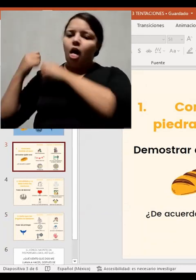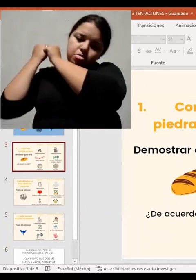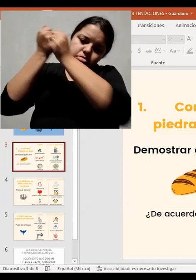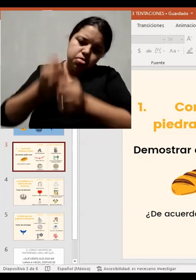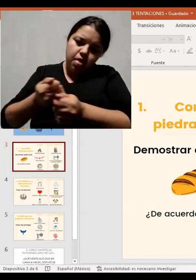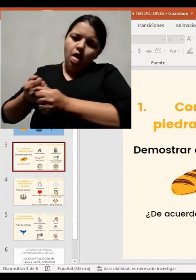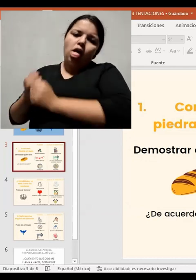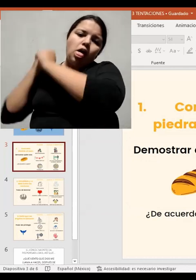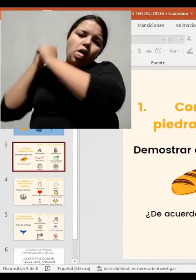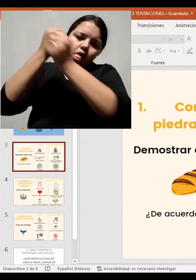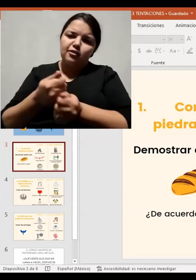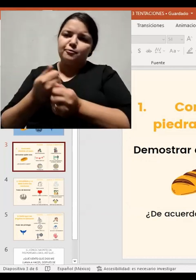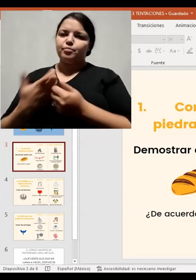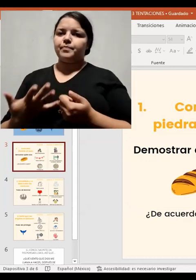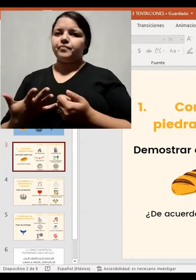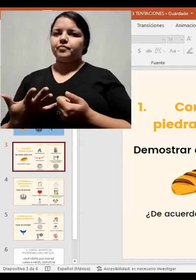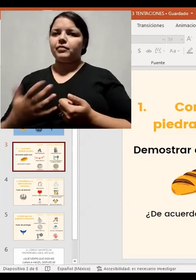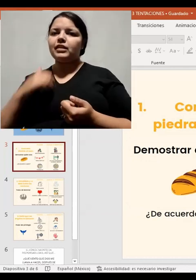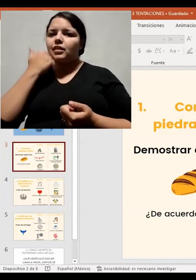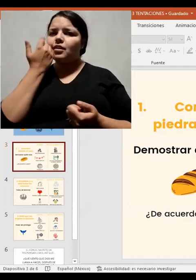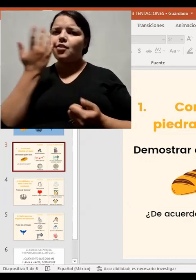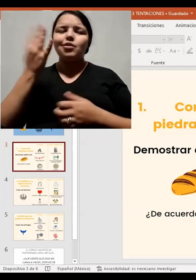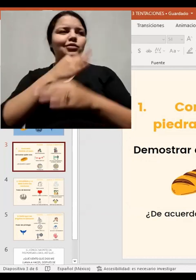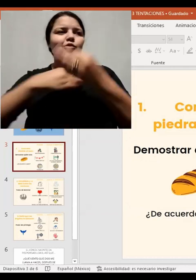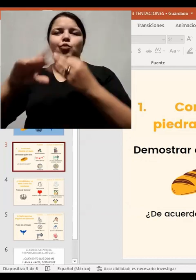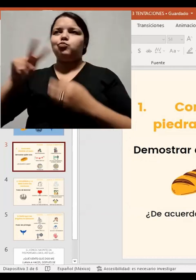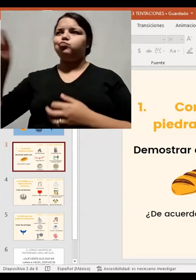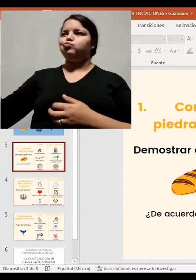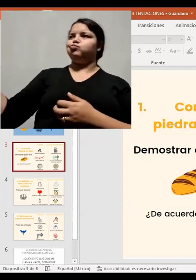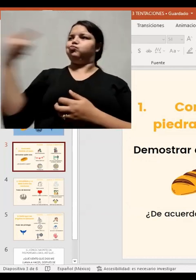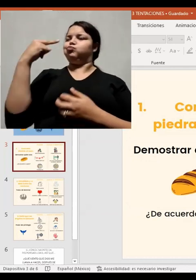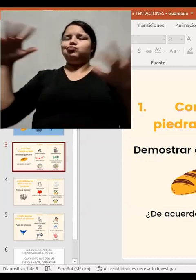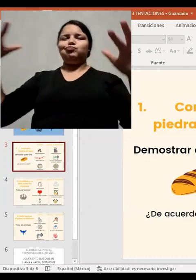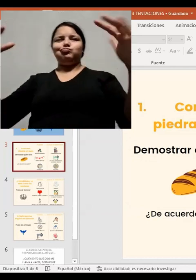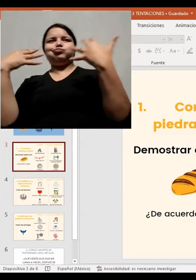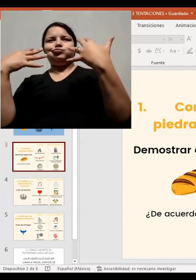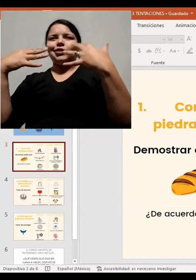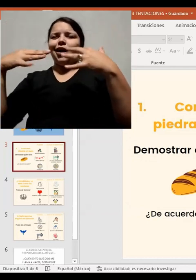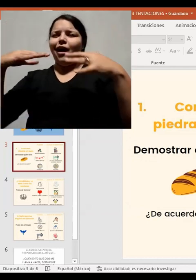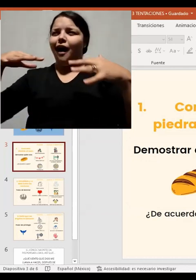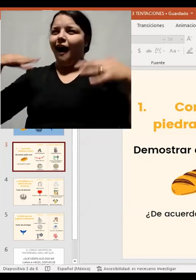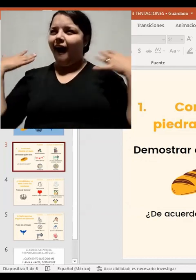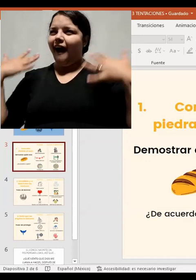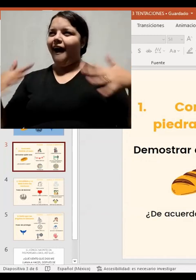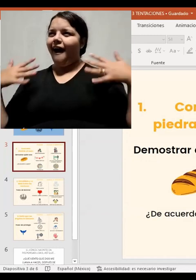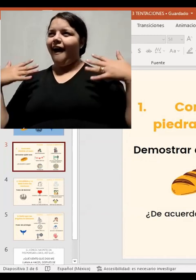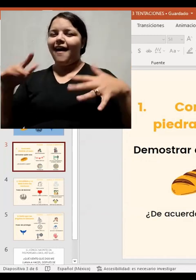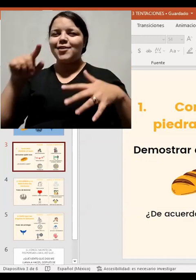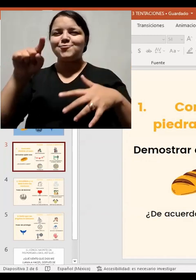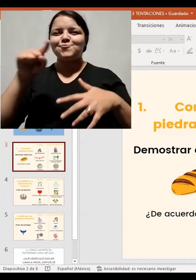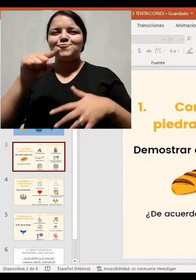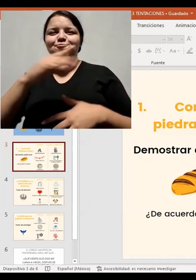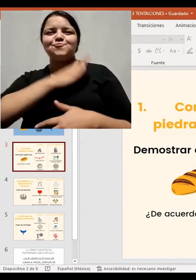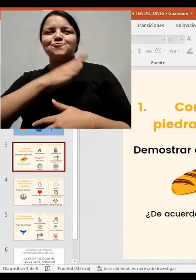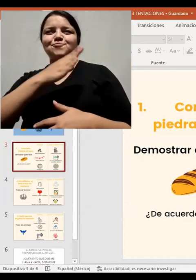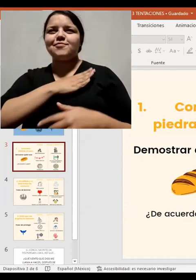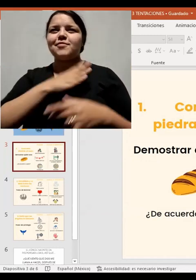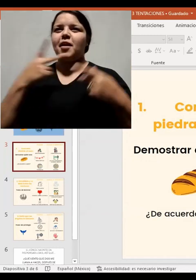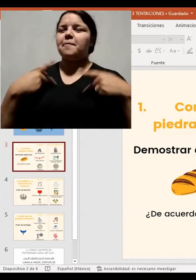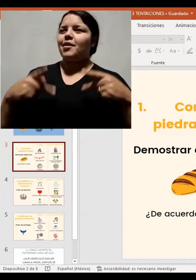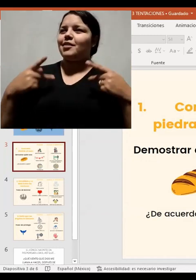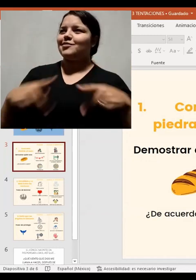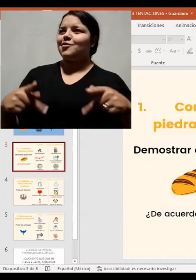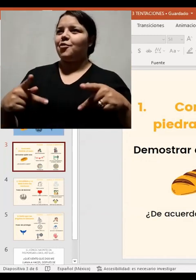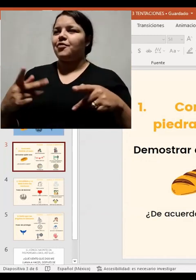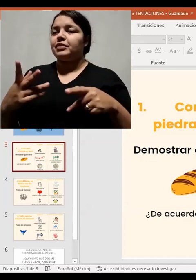quién soy, pero dependiendo a lo que a lo mejor la televisión me dice, a lo que las personas creen que es